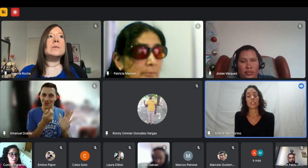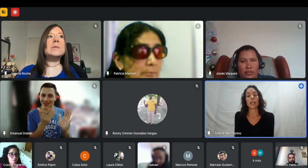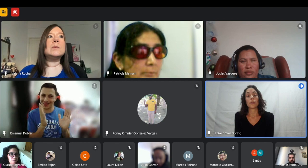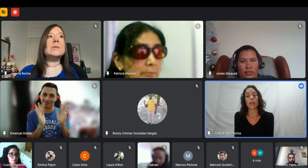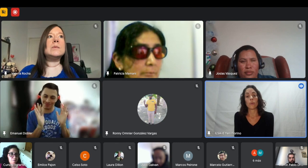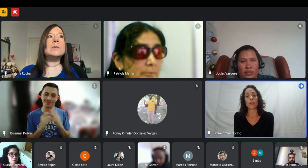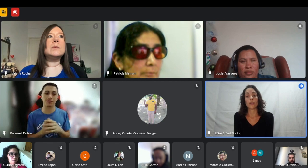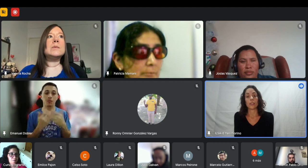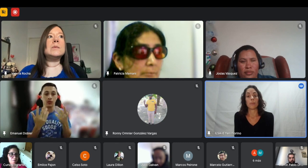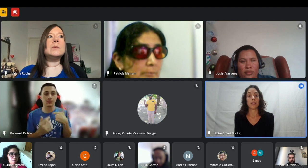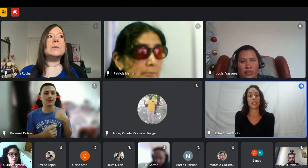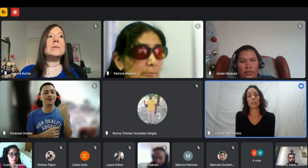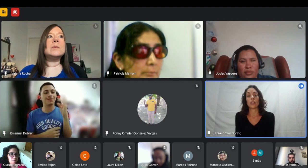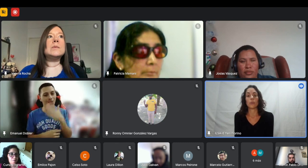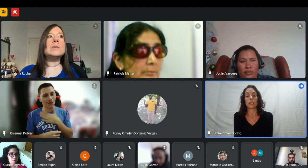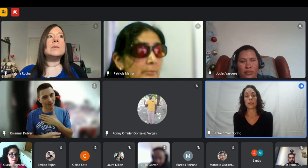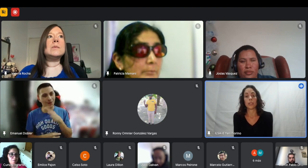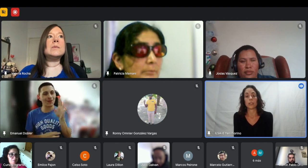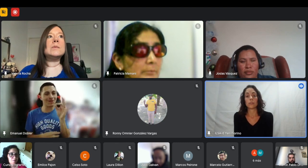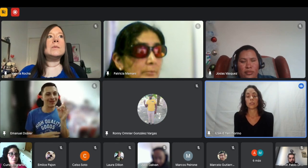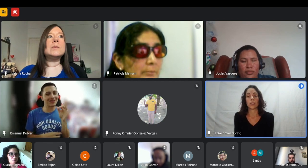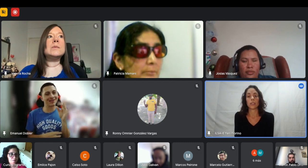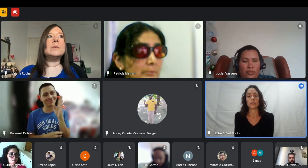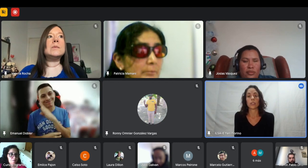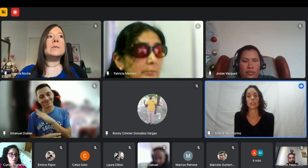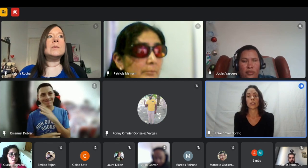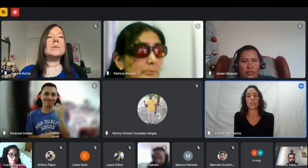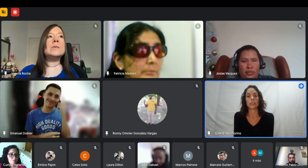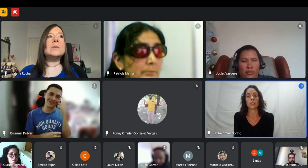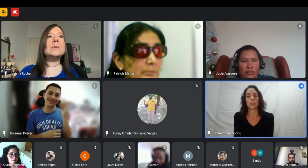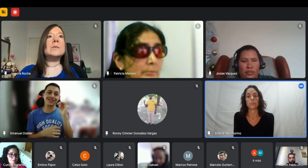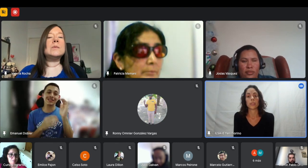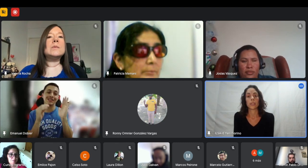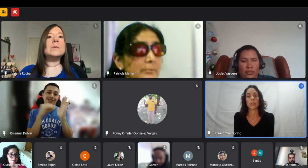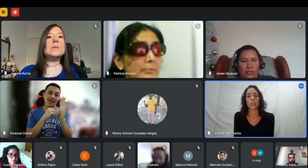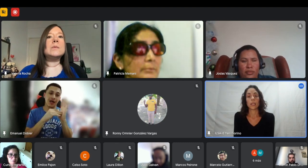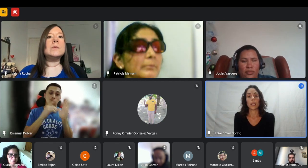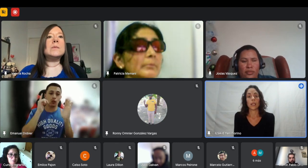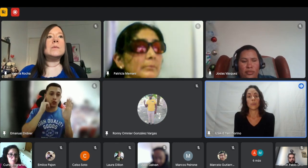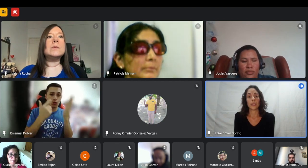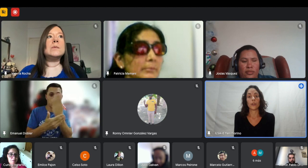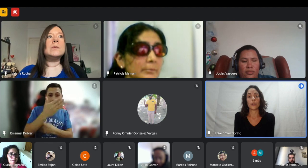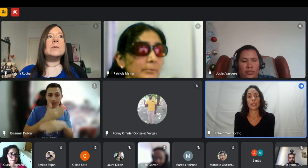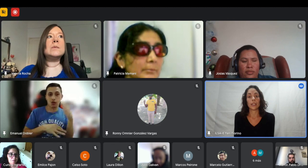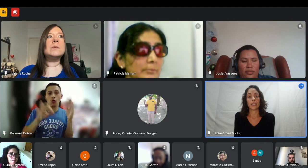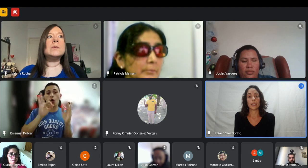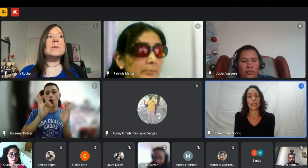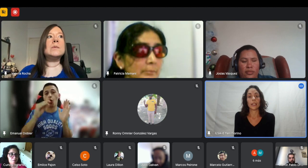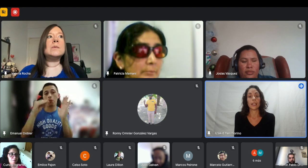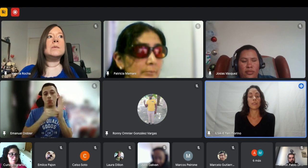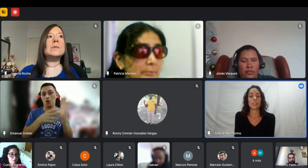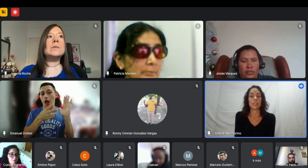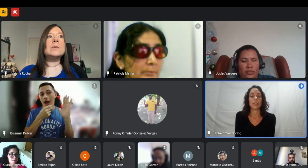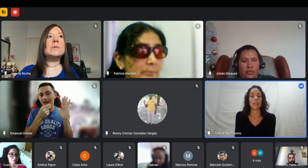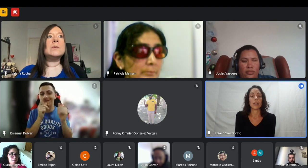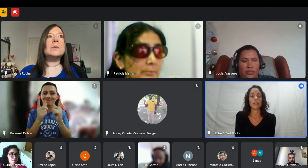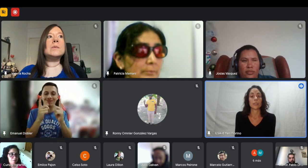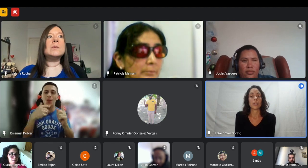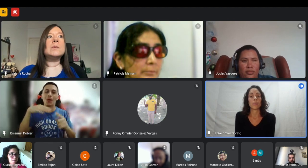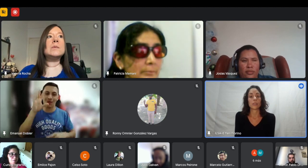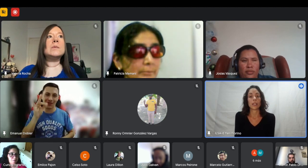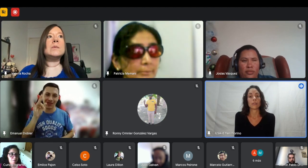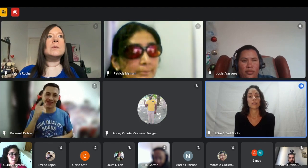puede llegar a un acuerdo dependiendo del lugar también de eso que decían pero es difícil